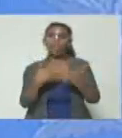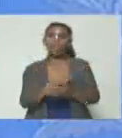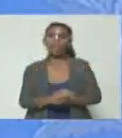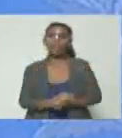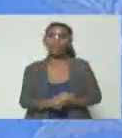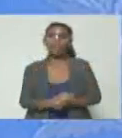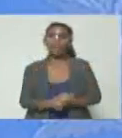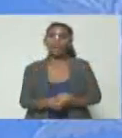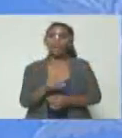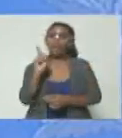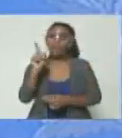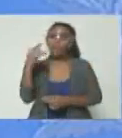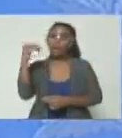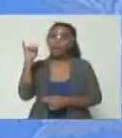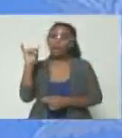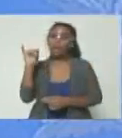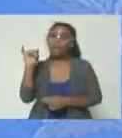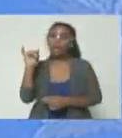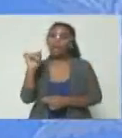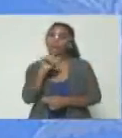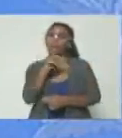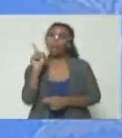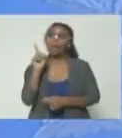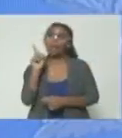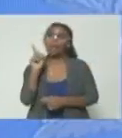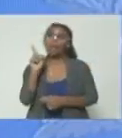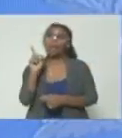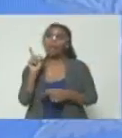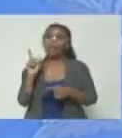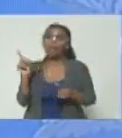Estás, Leopoldo López se hace llamar a sí mismo Gavilán.